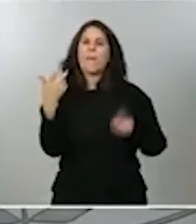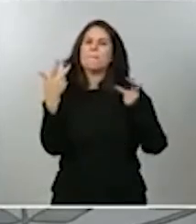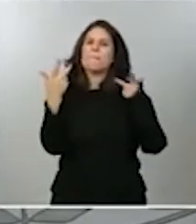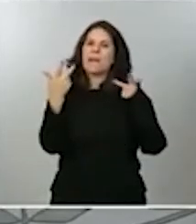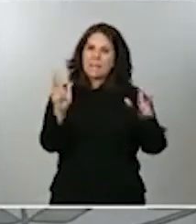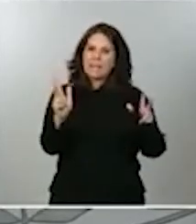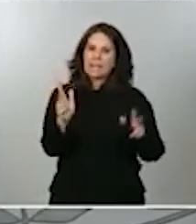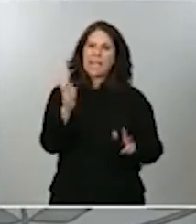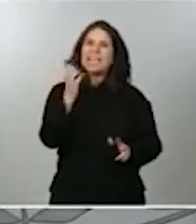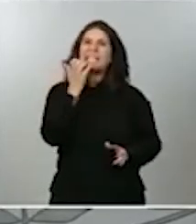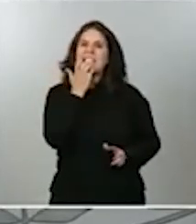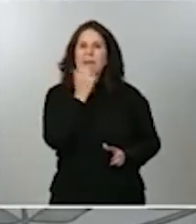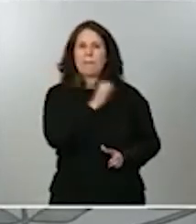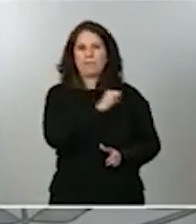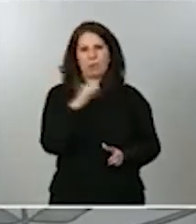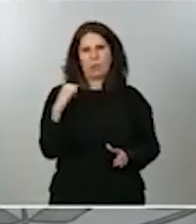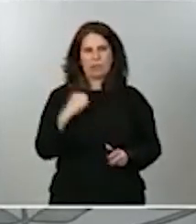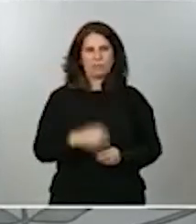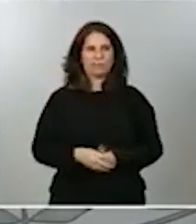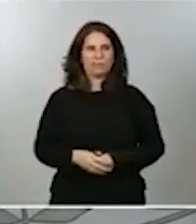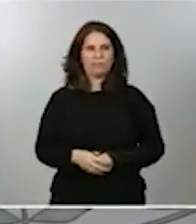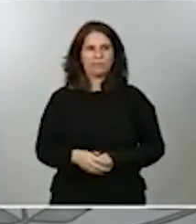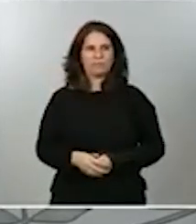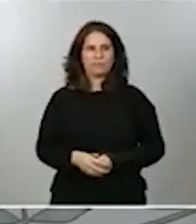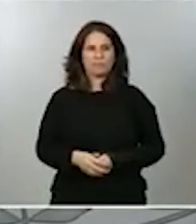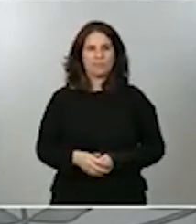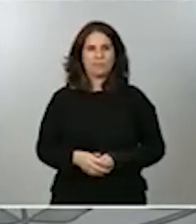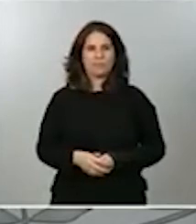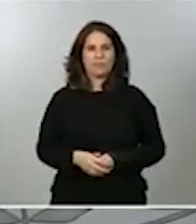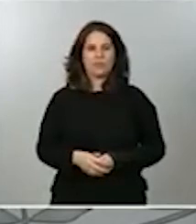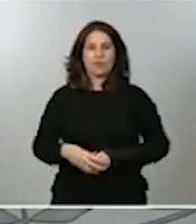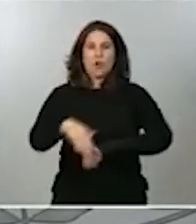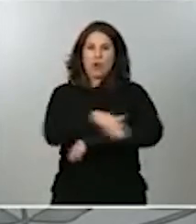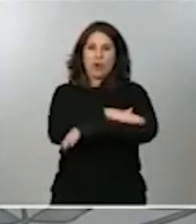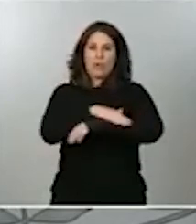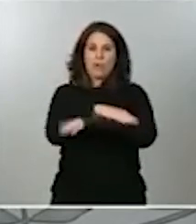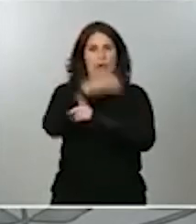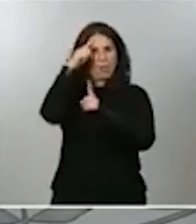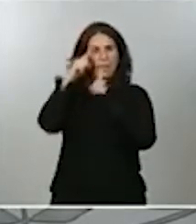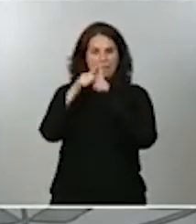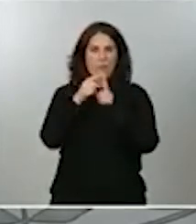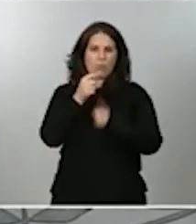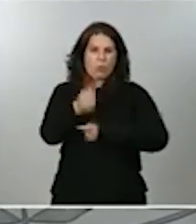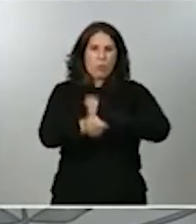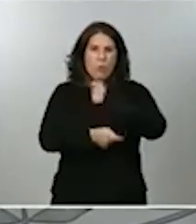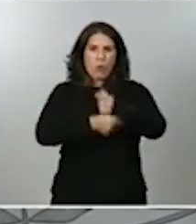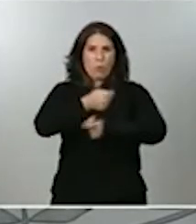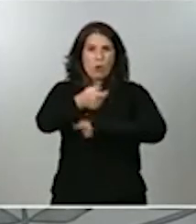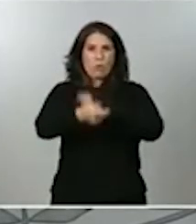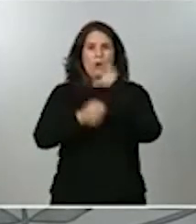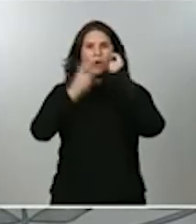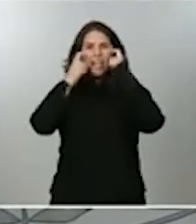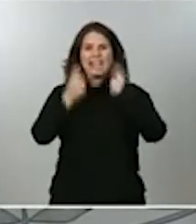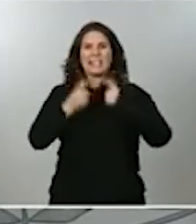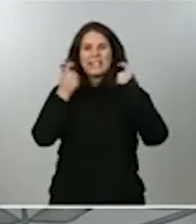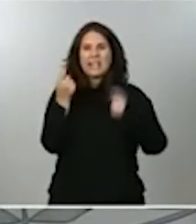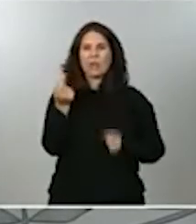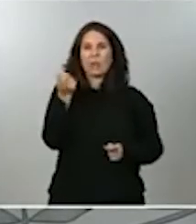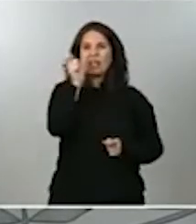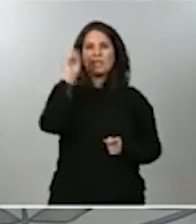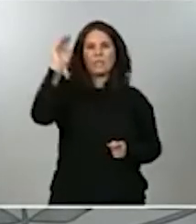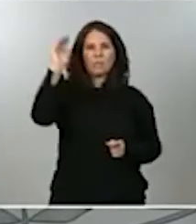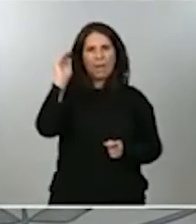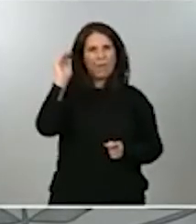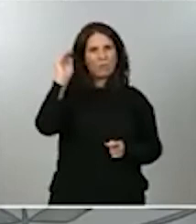particulares. El objetivo del Gobierno de forma progresiva es ir disminuyendo estas cuantías y, por tanto, de